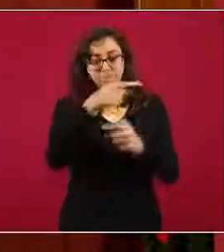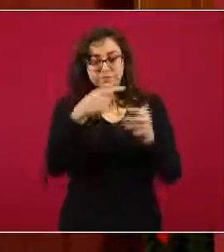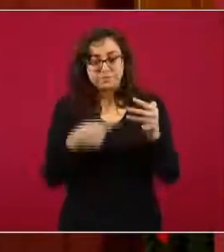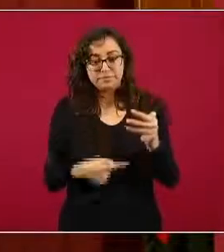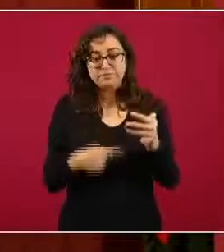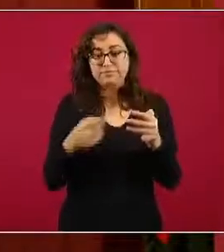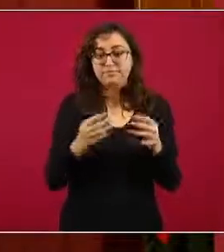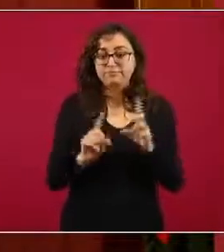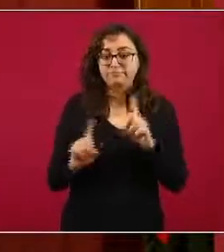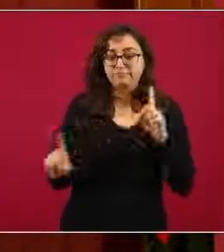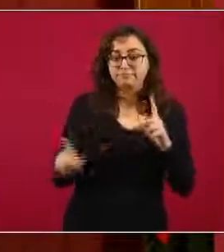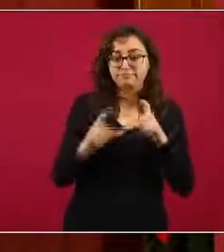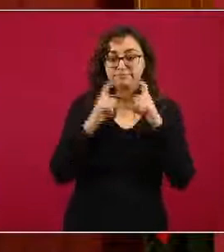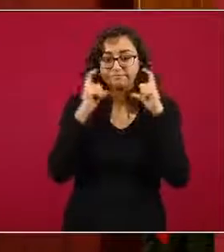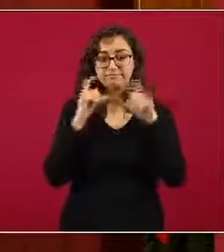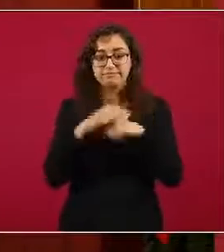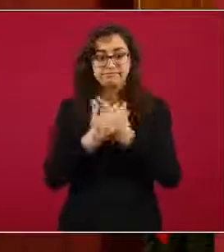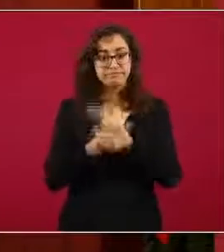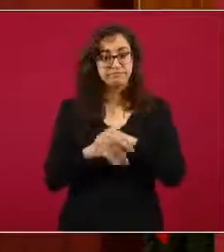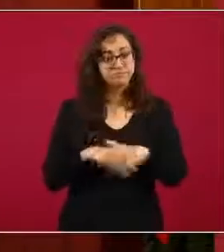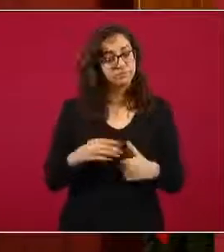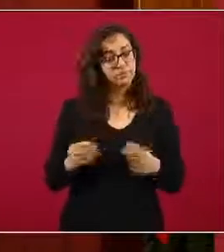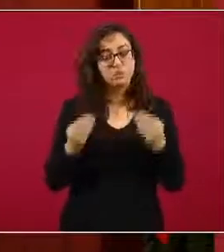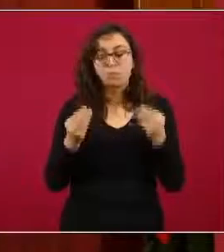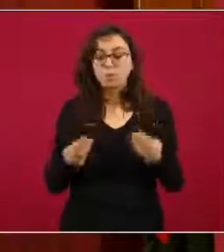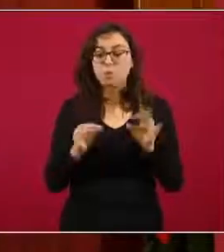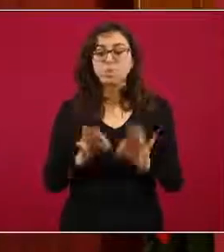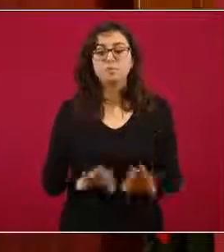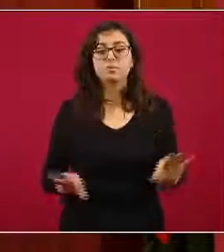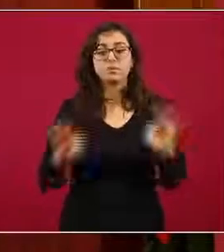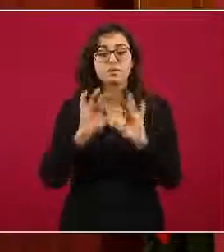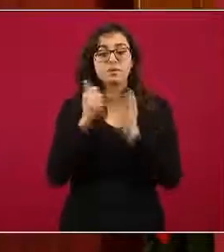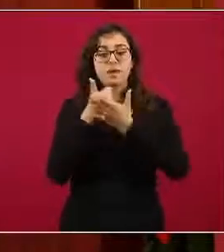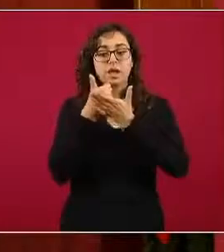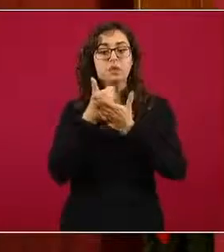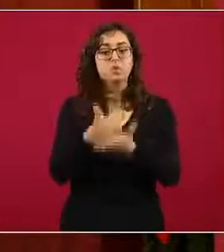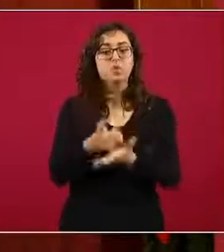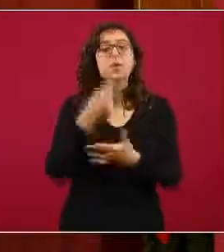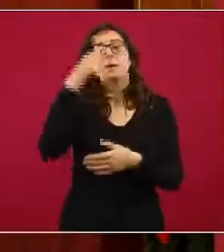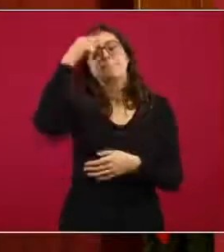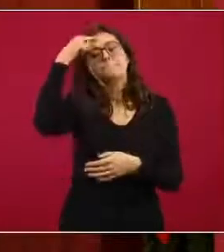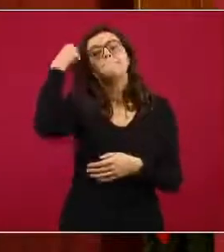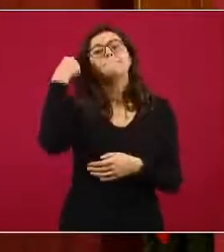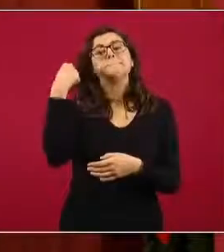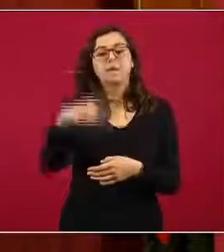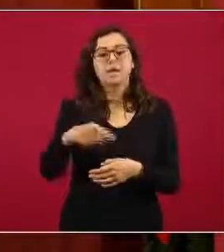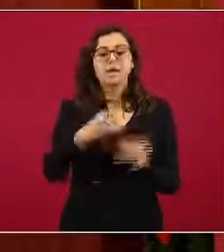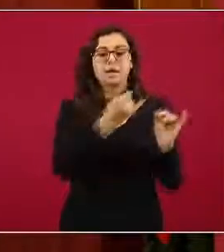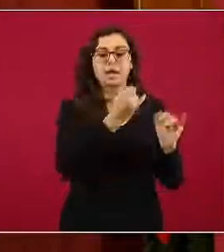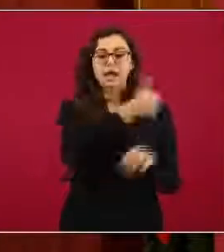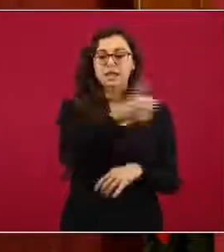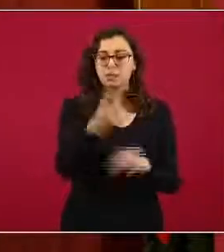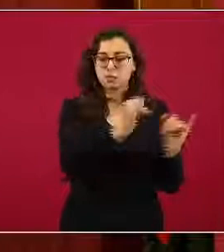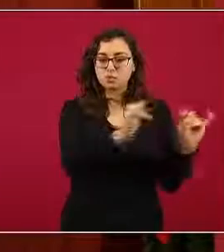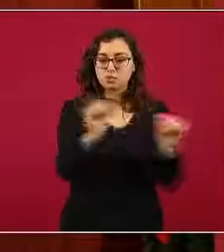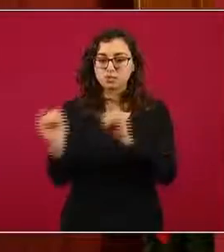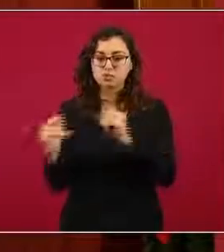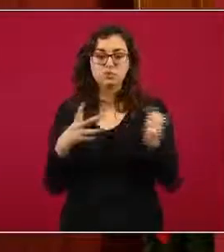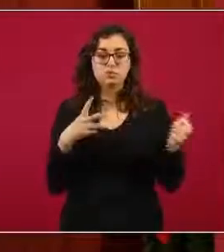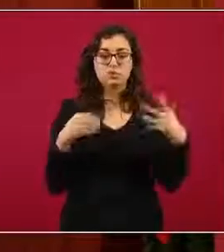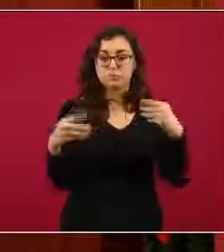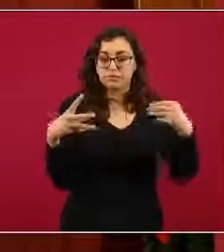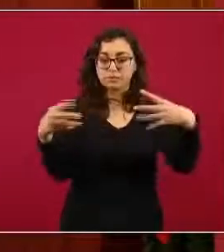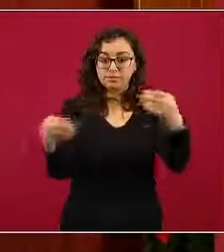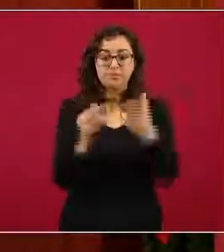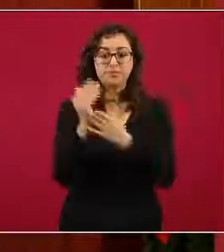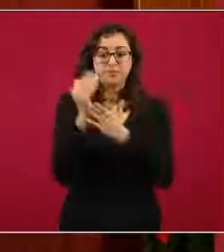acciones son las que también van a contribuir de manera directa a que en lo personal disminuya mi riesgo de contagio